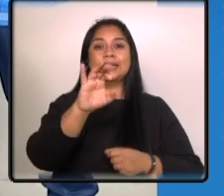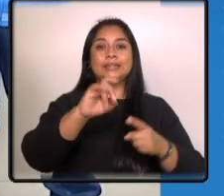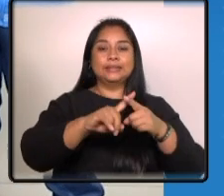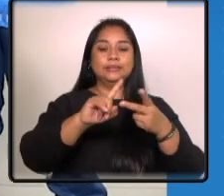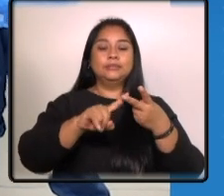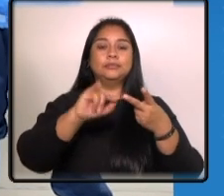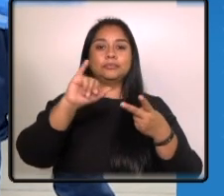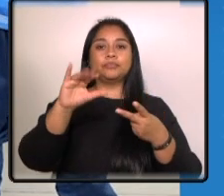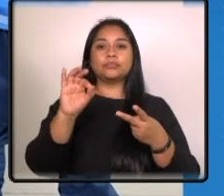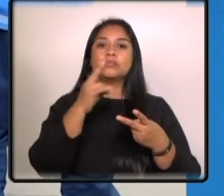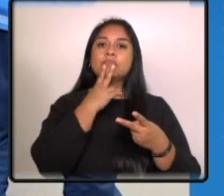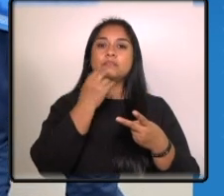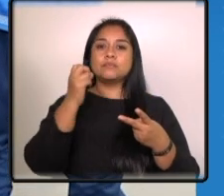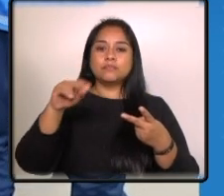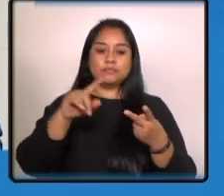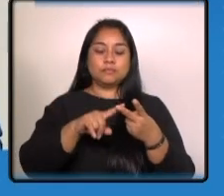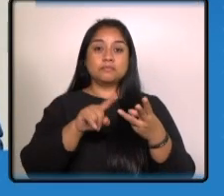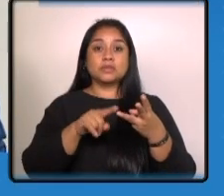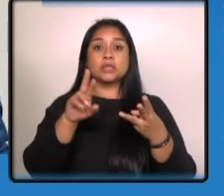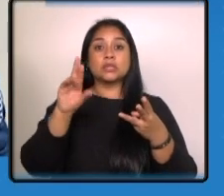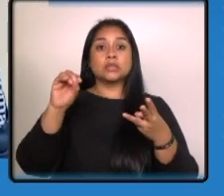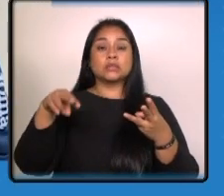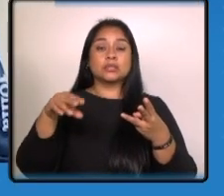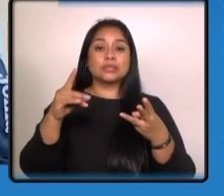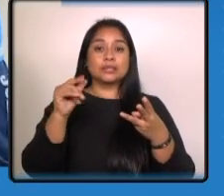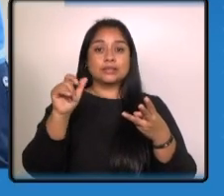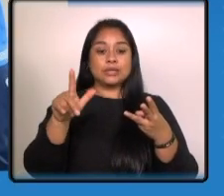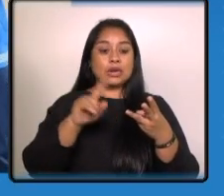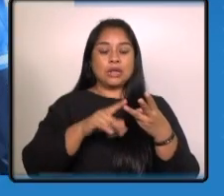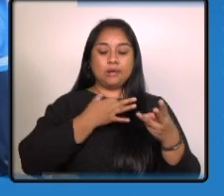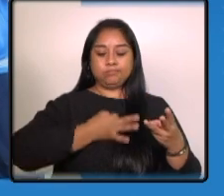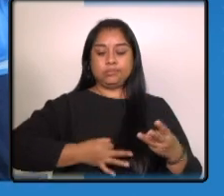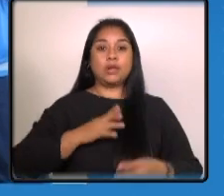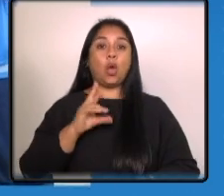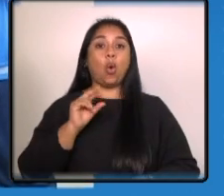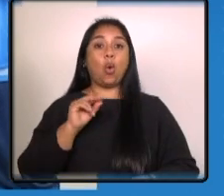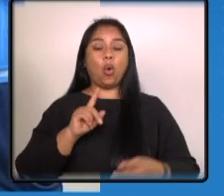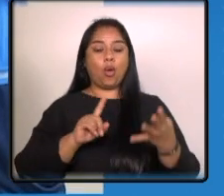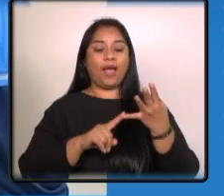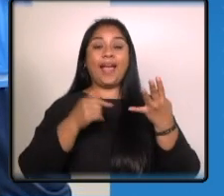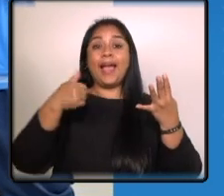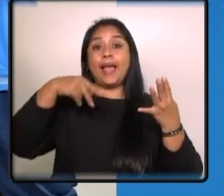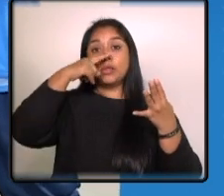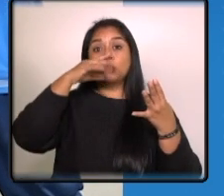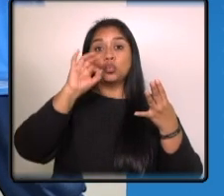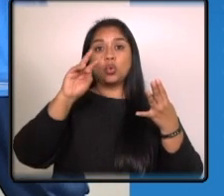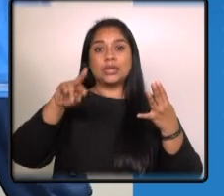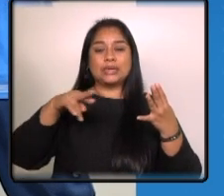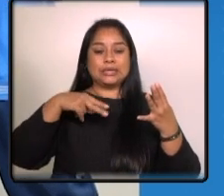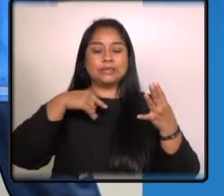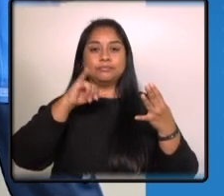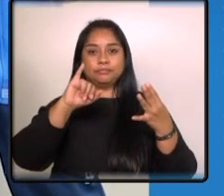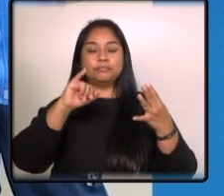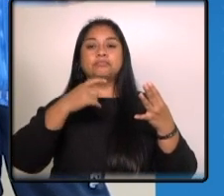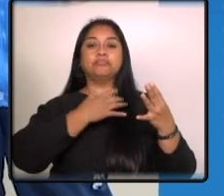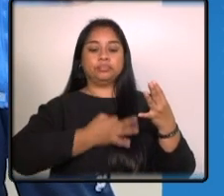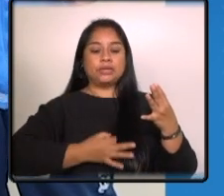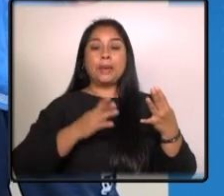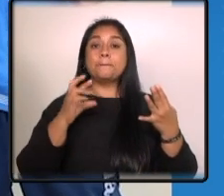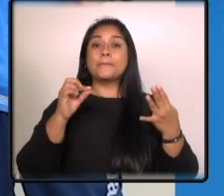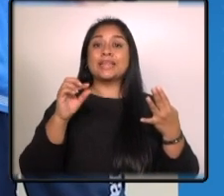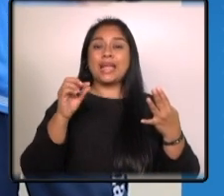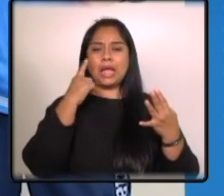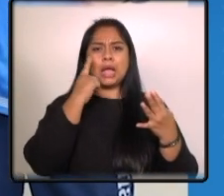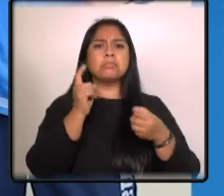Pérez y Brandol Pérez se colgaron la medalla de oro mientras que Anthony Morales se alzó con la de plata cerrando una